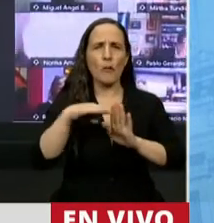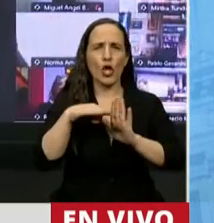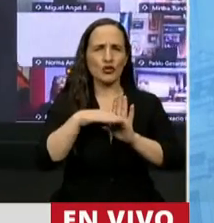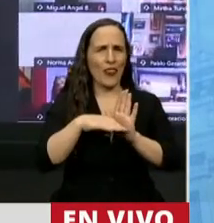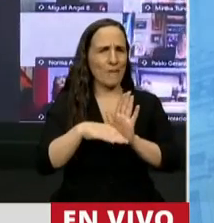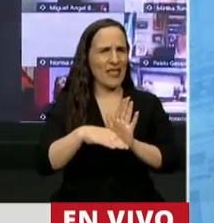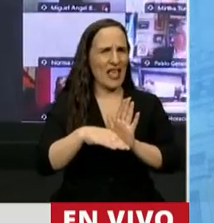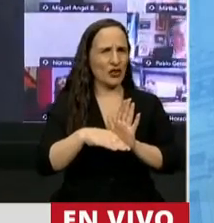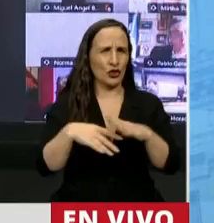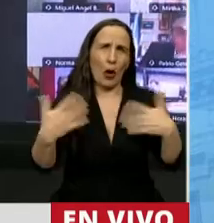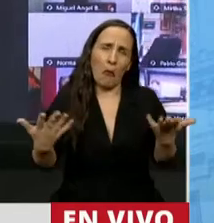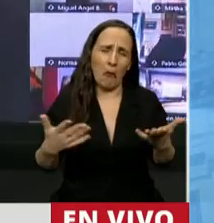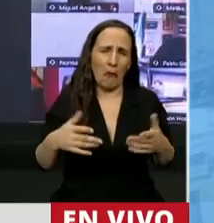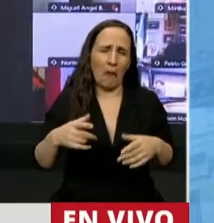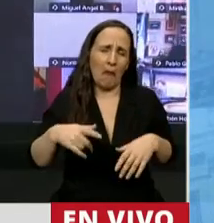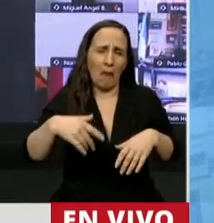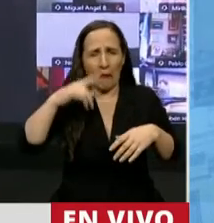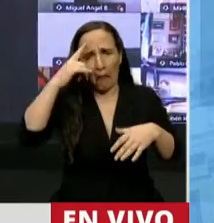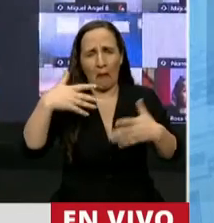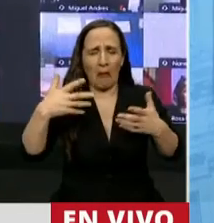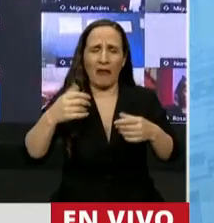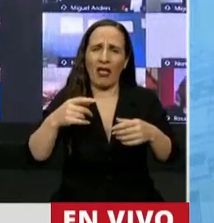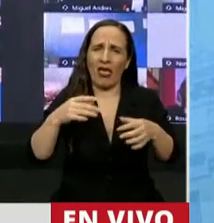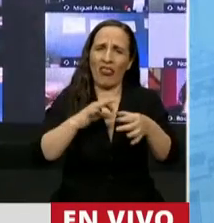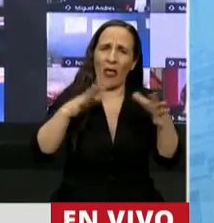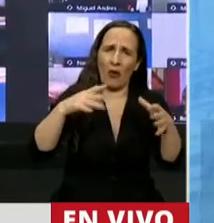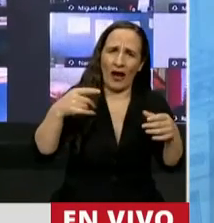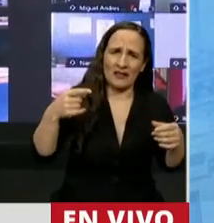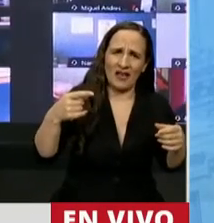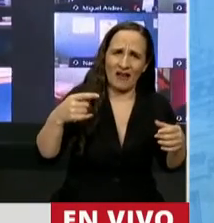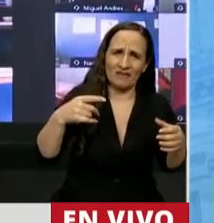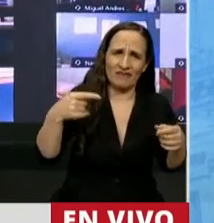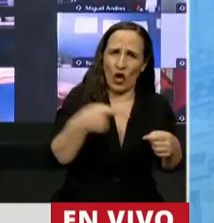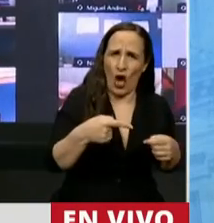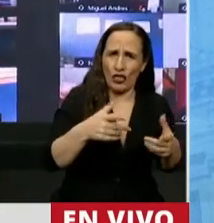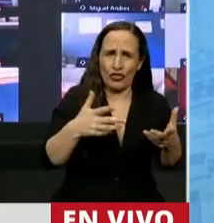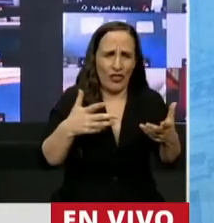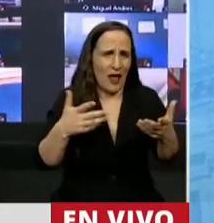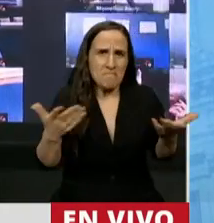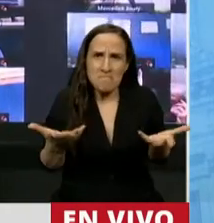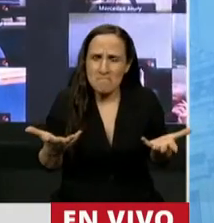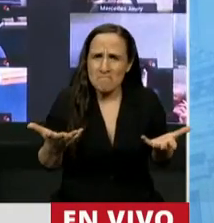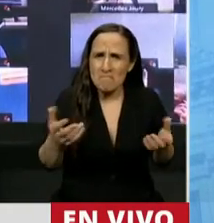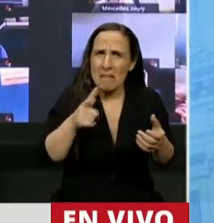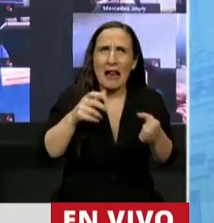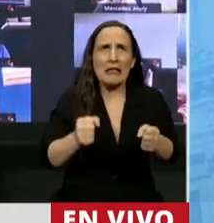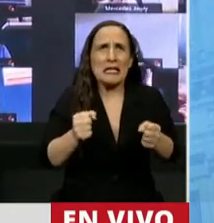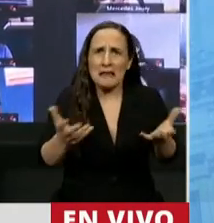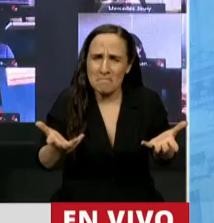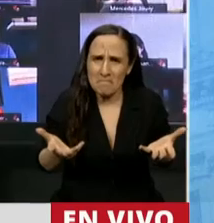absolutamente antojadizo, erróneo y antidemocrático, no tuvo mejor idea que, y cito sus palabras,